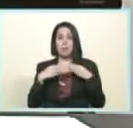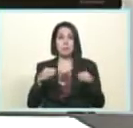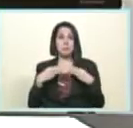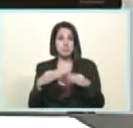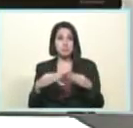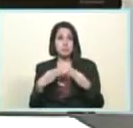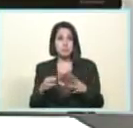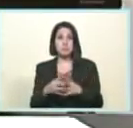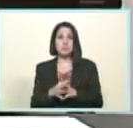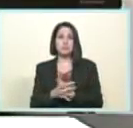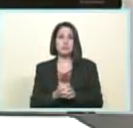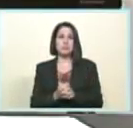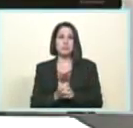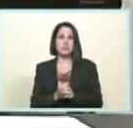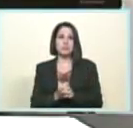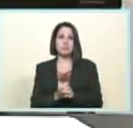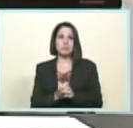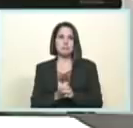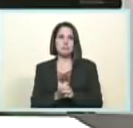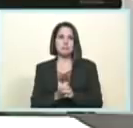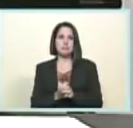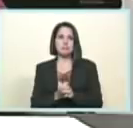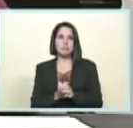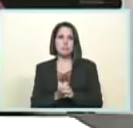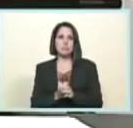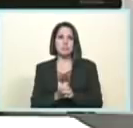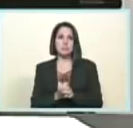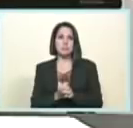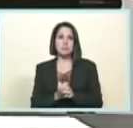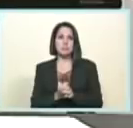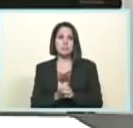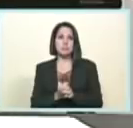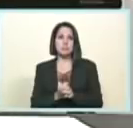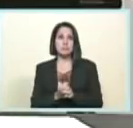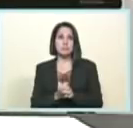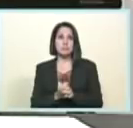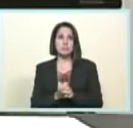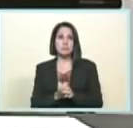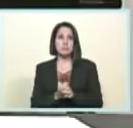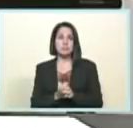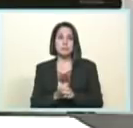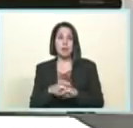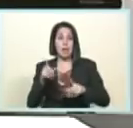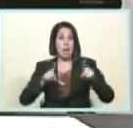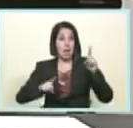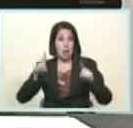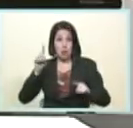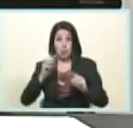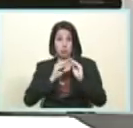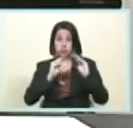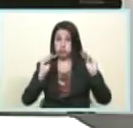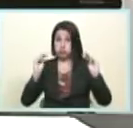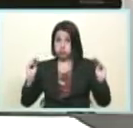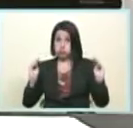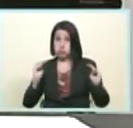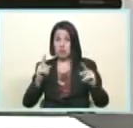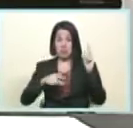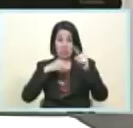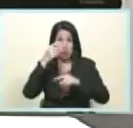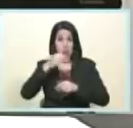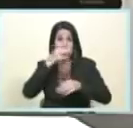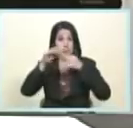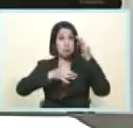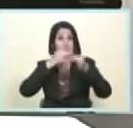y video que va a mostrar y cosas de última hora no se lo pierda va a estar demasiado bueno